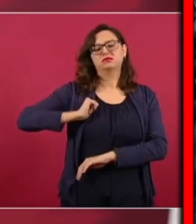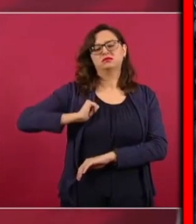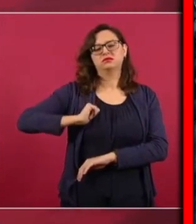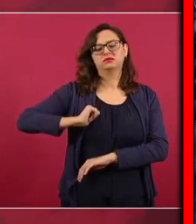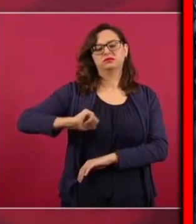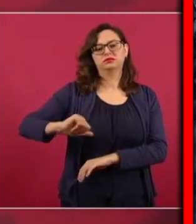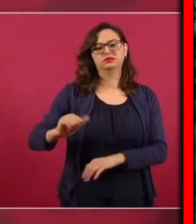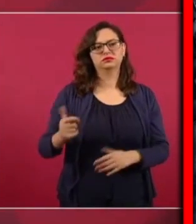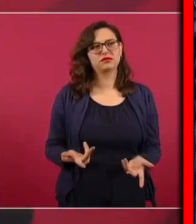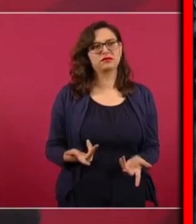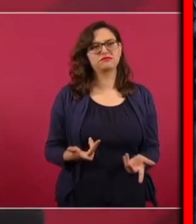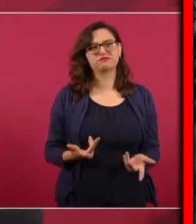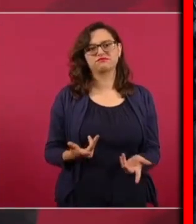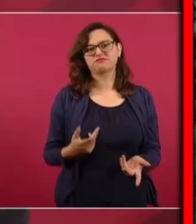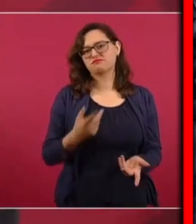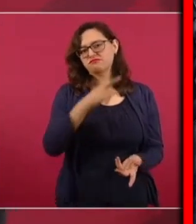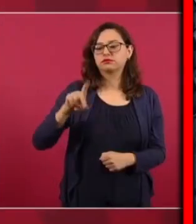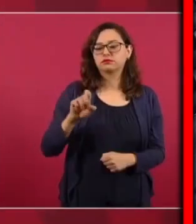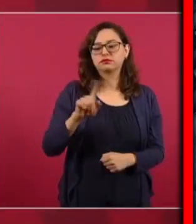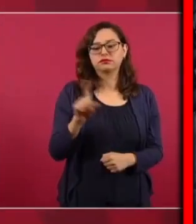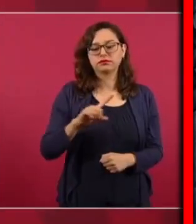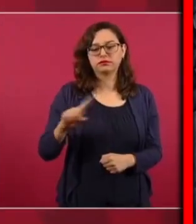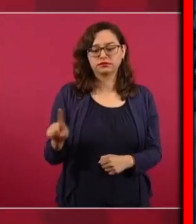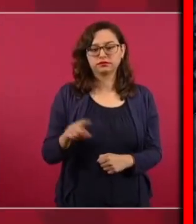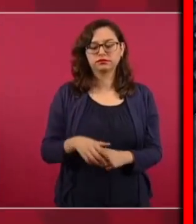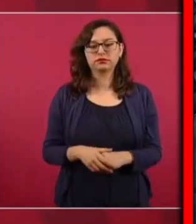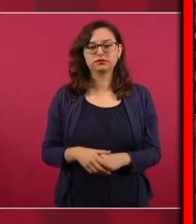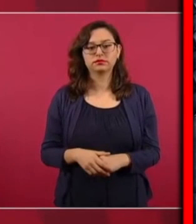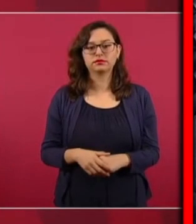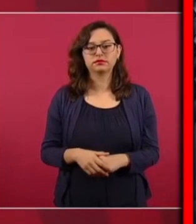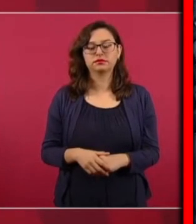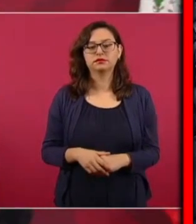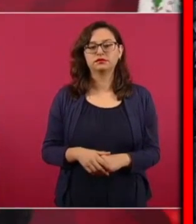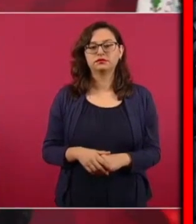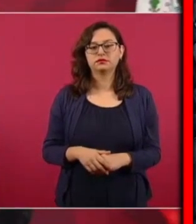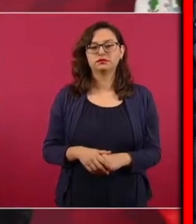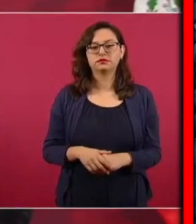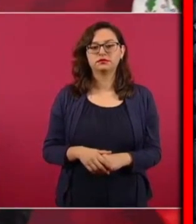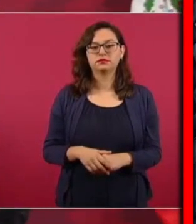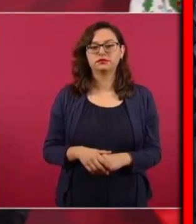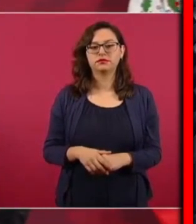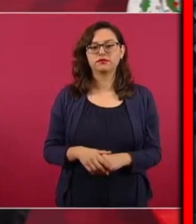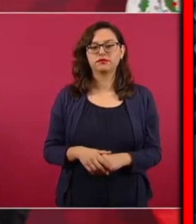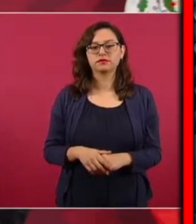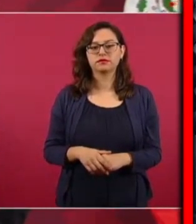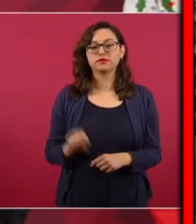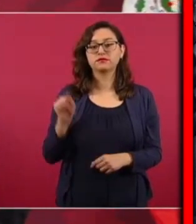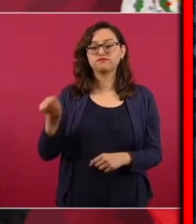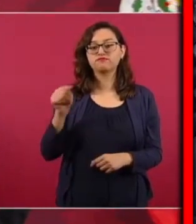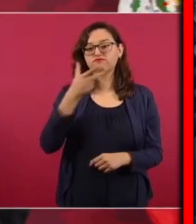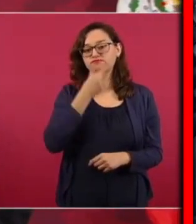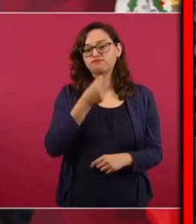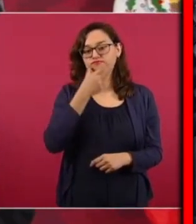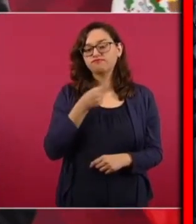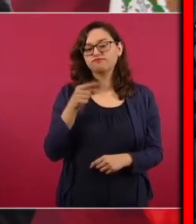va a aplicar la nueva ley minera el presidente López Obrador sorprendió a todos con su respuesta, dijo